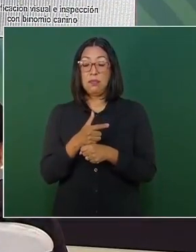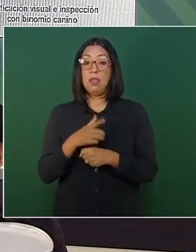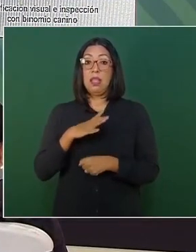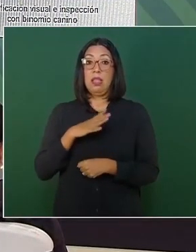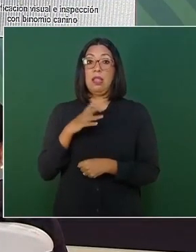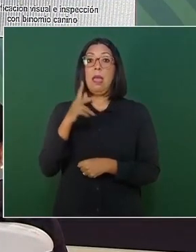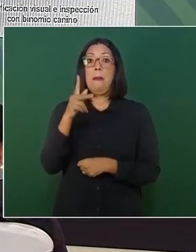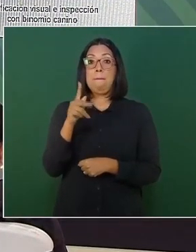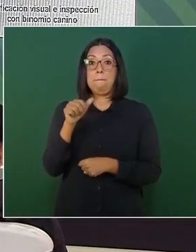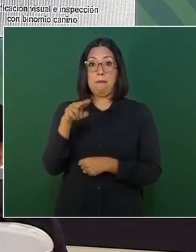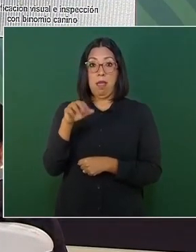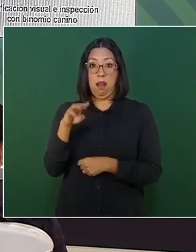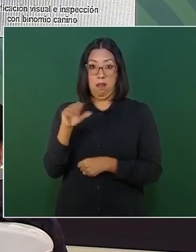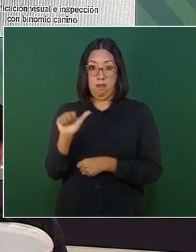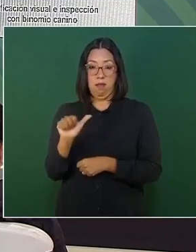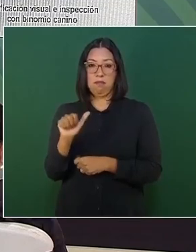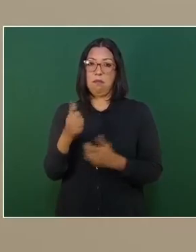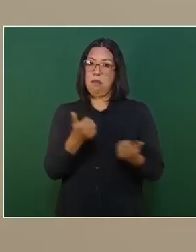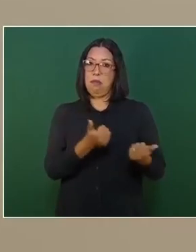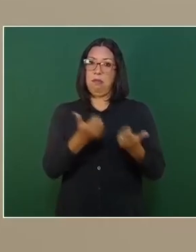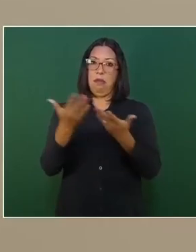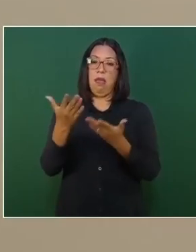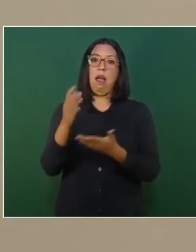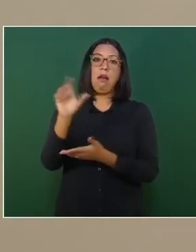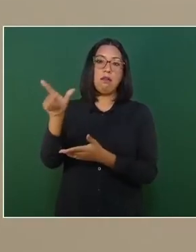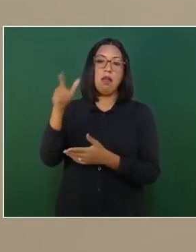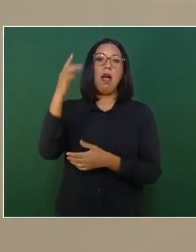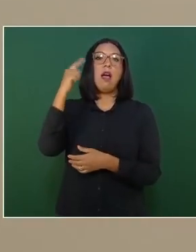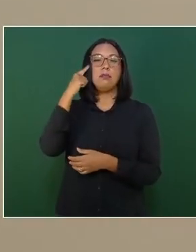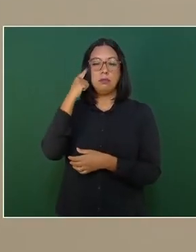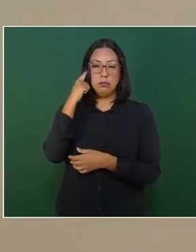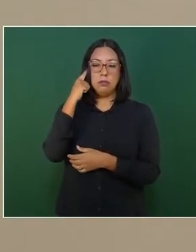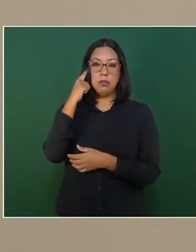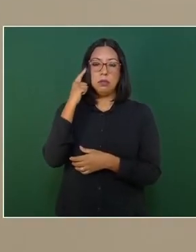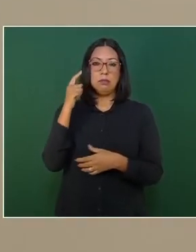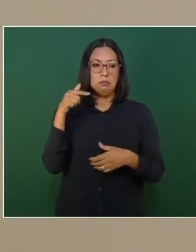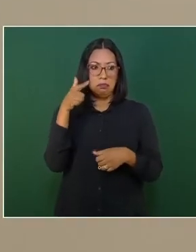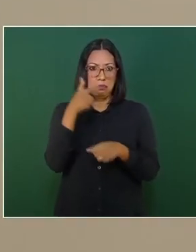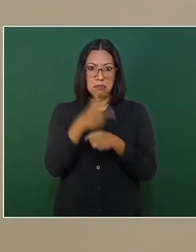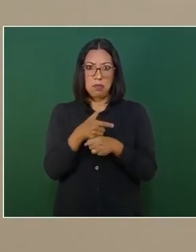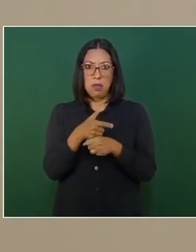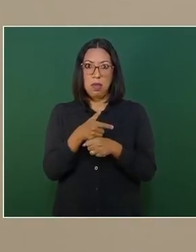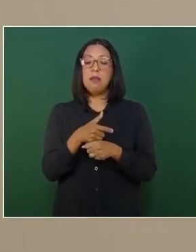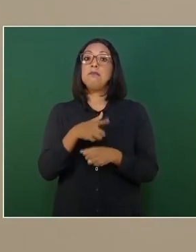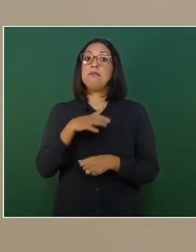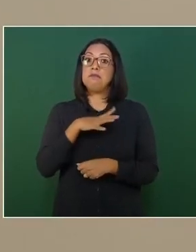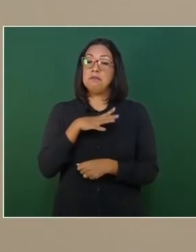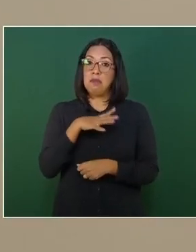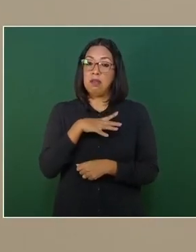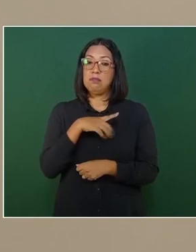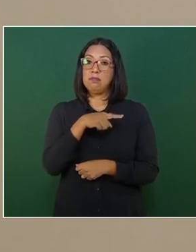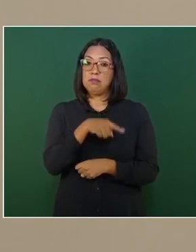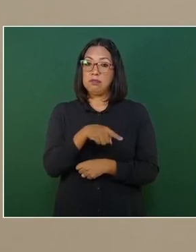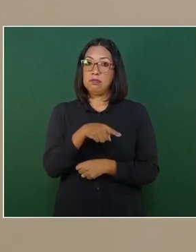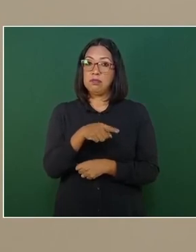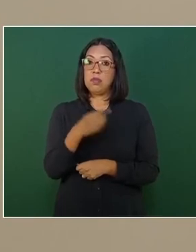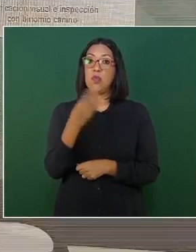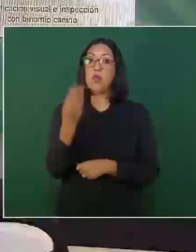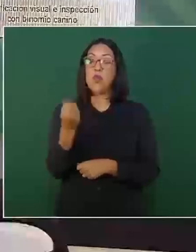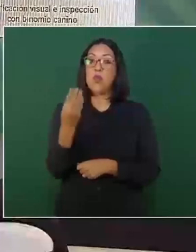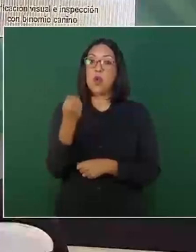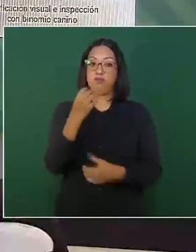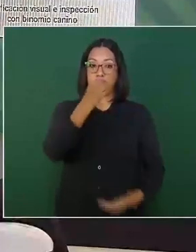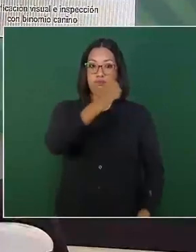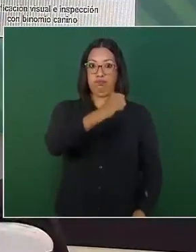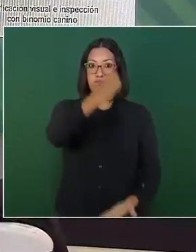Panamá y con destino a China, estos contenedores dieron resultados positivos en nueve bultos,